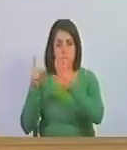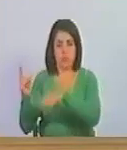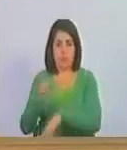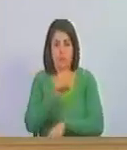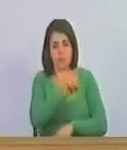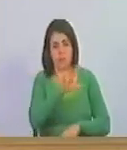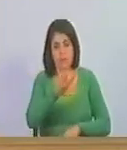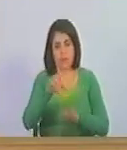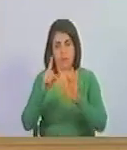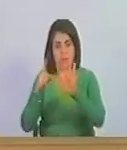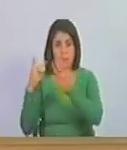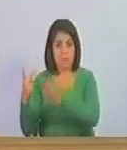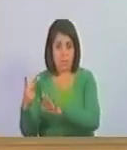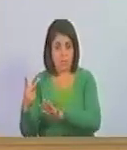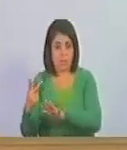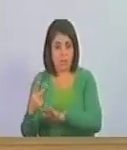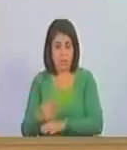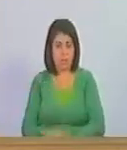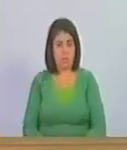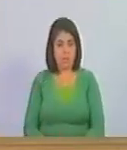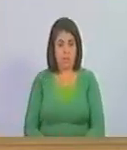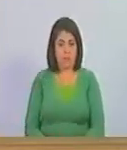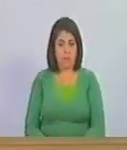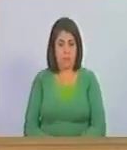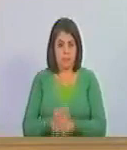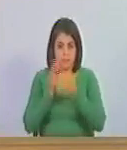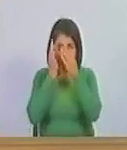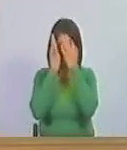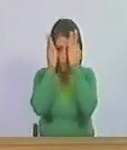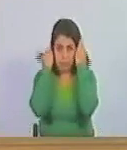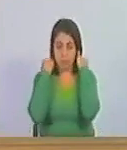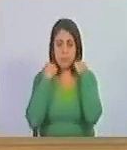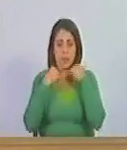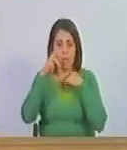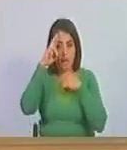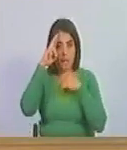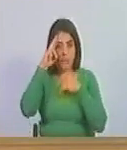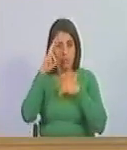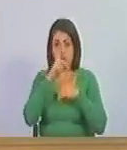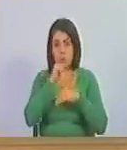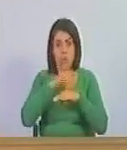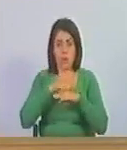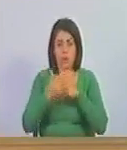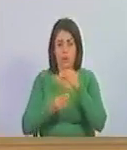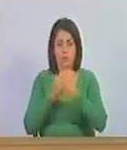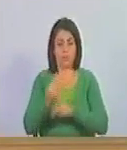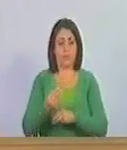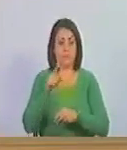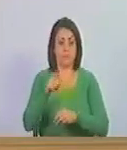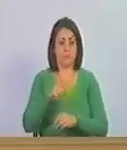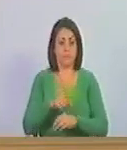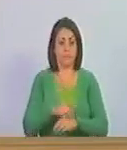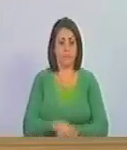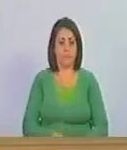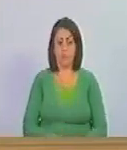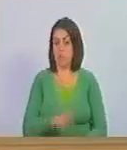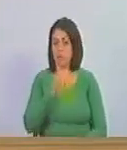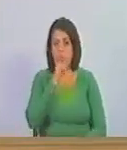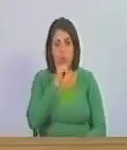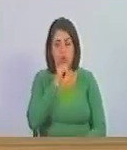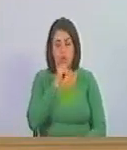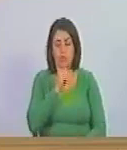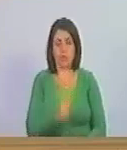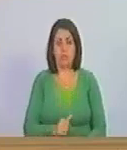1567 por eso es que es la razón que no exista un acta esa es la razón por la cual no